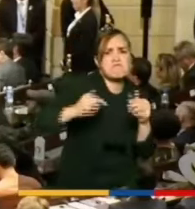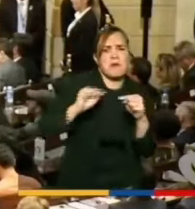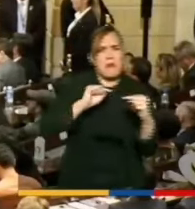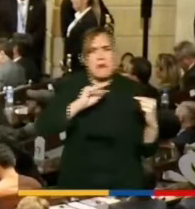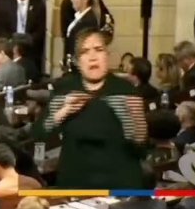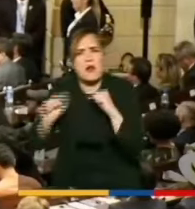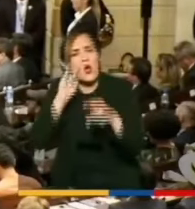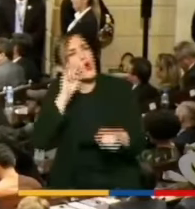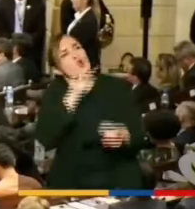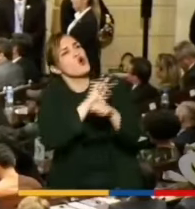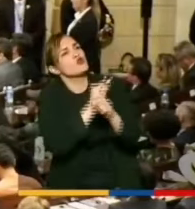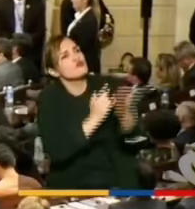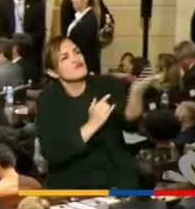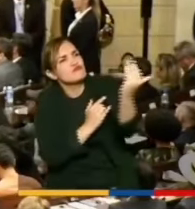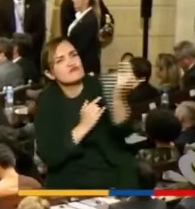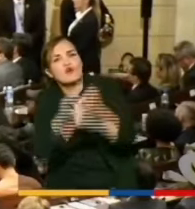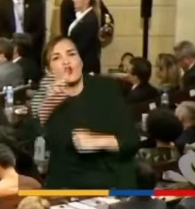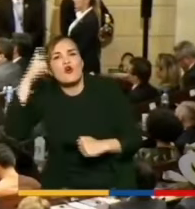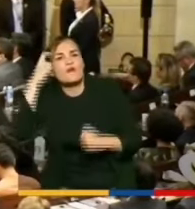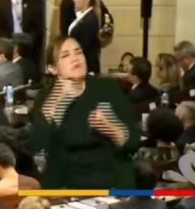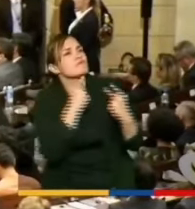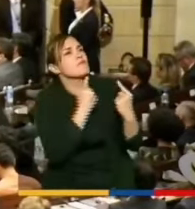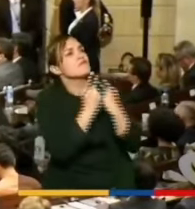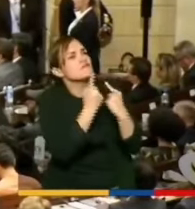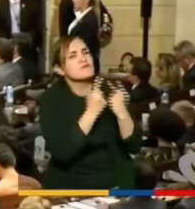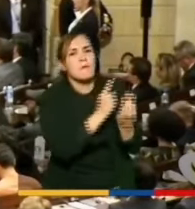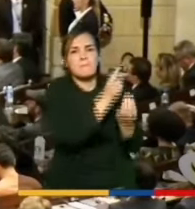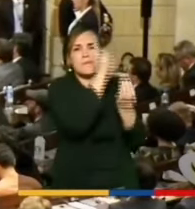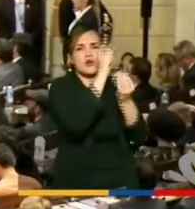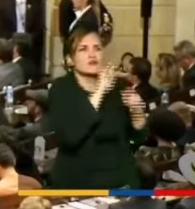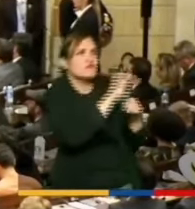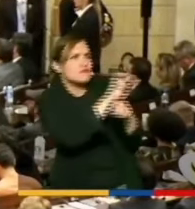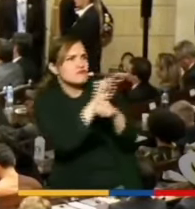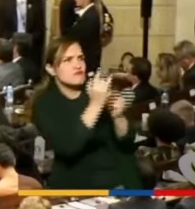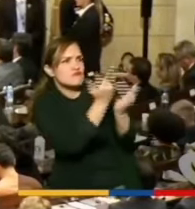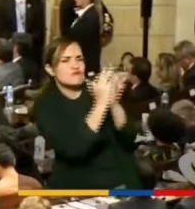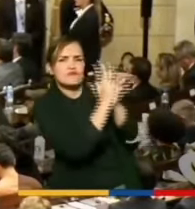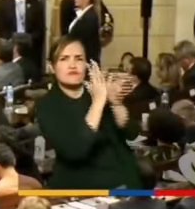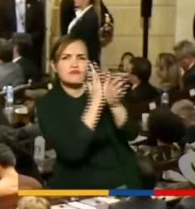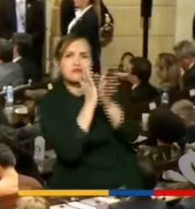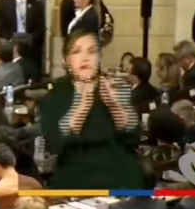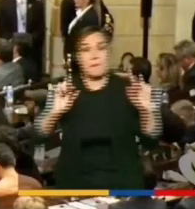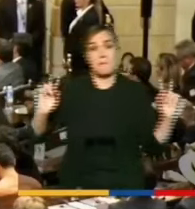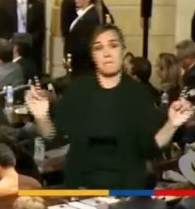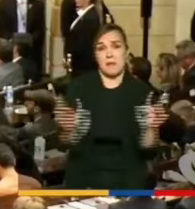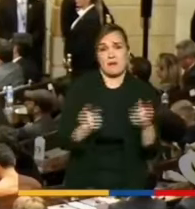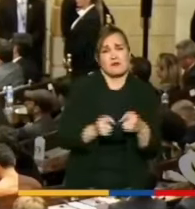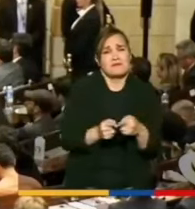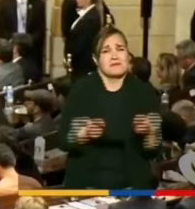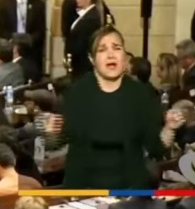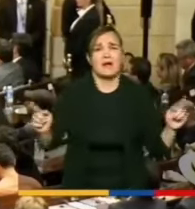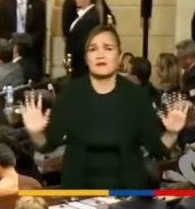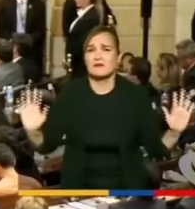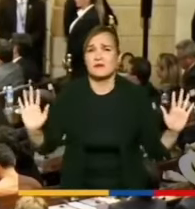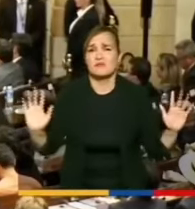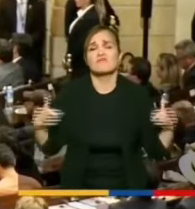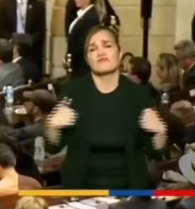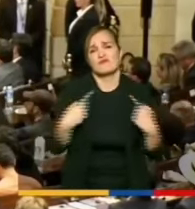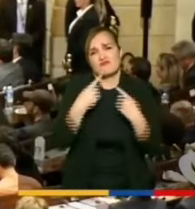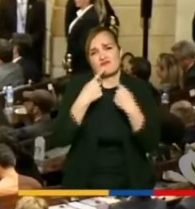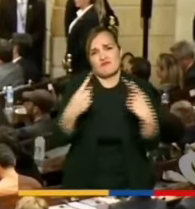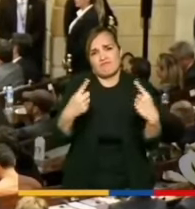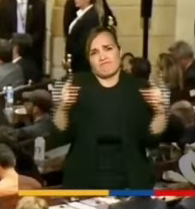control político quiero para ser breve esta locución agradecer